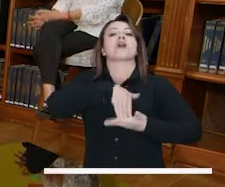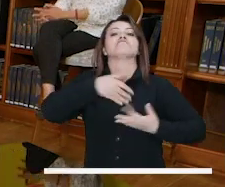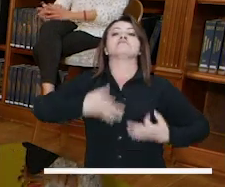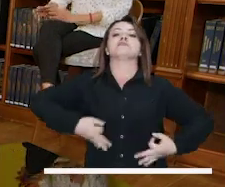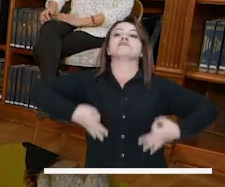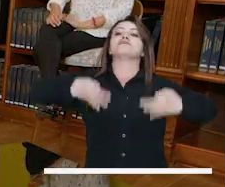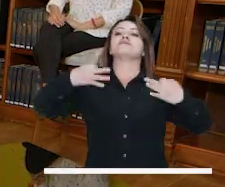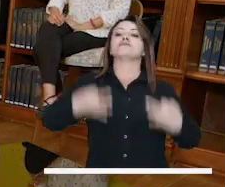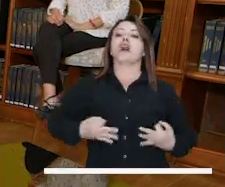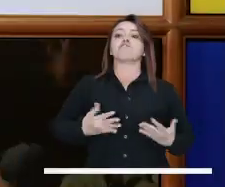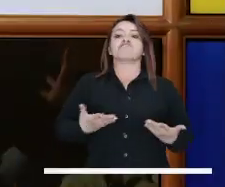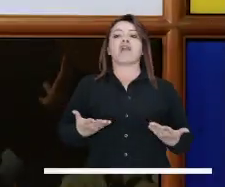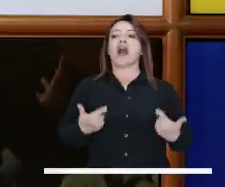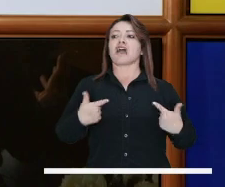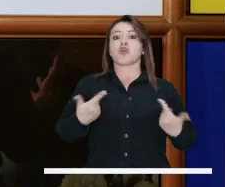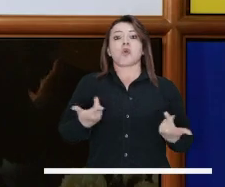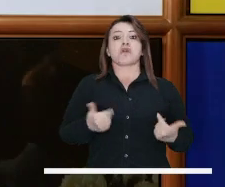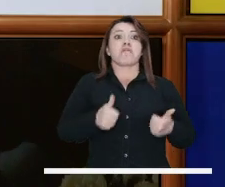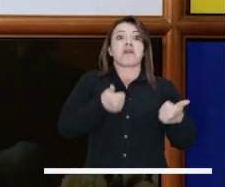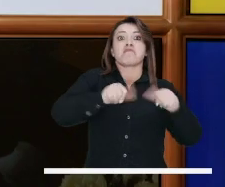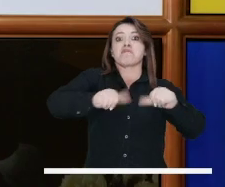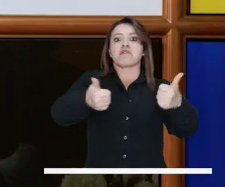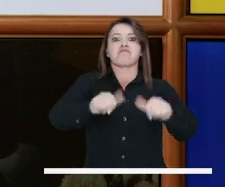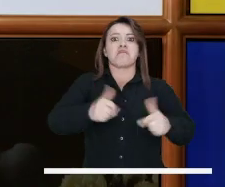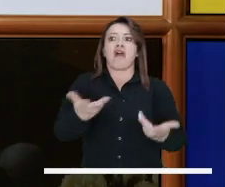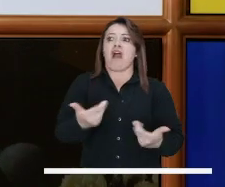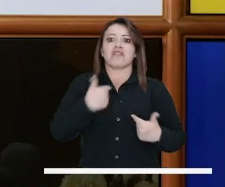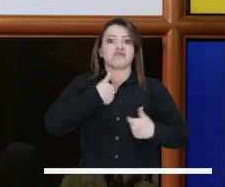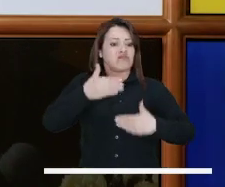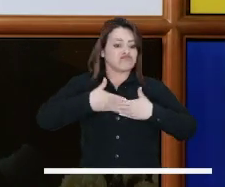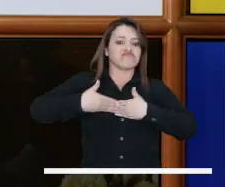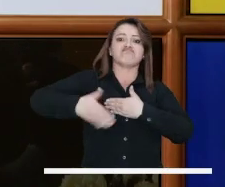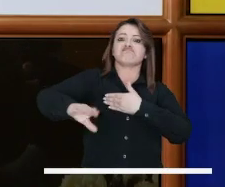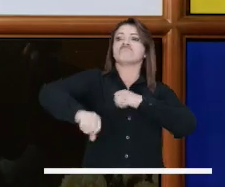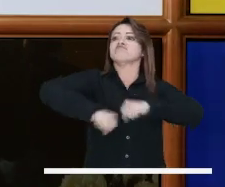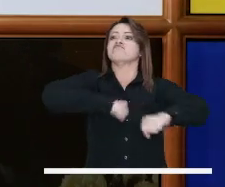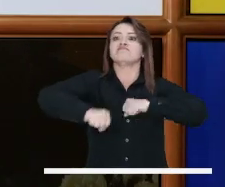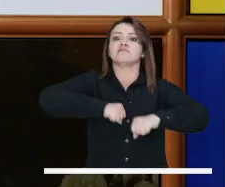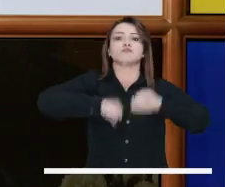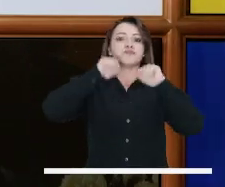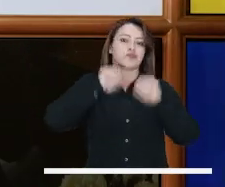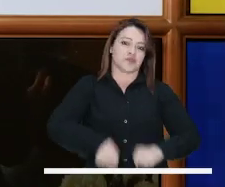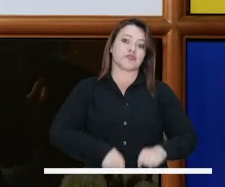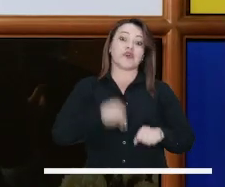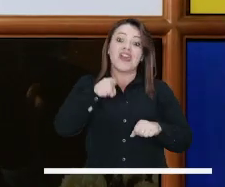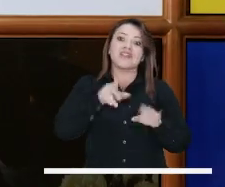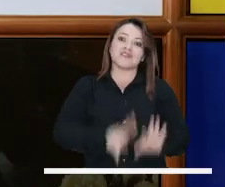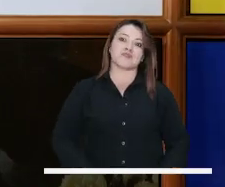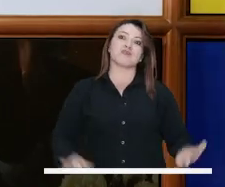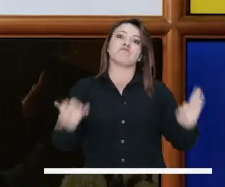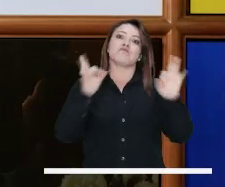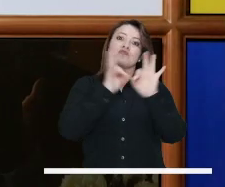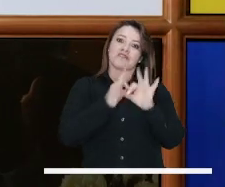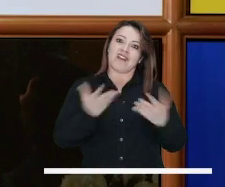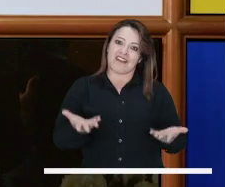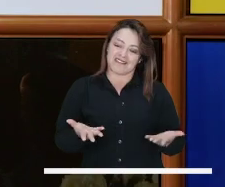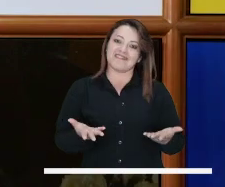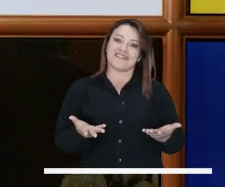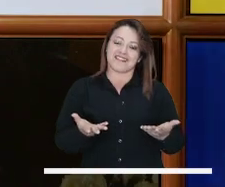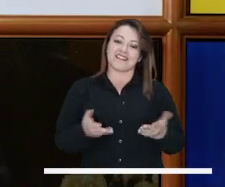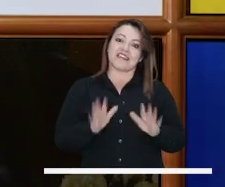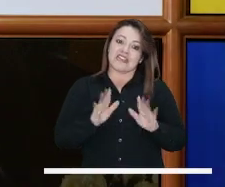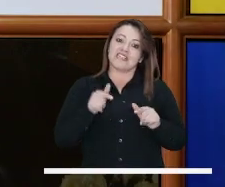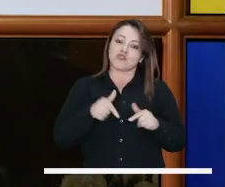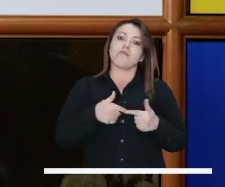ser una mujer más valiente. Que tengo la posibilidad de decir, me enfrenté, fracasé, hice un negocio, no lo hice, fracasó el matrimonio y puedo seguir adelante.